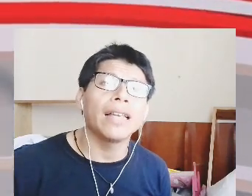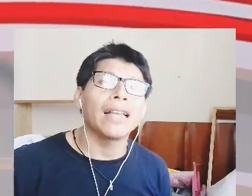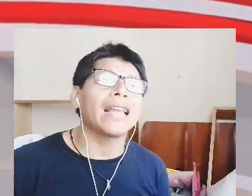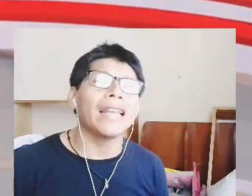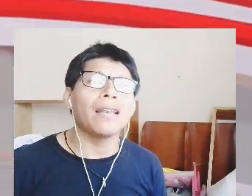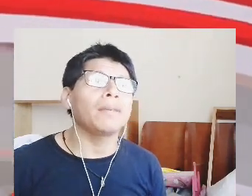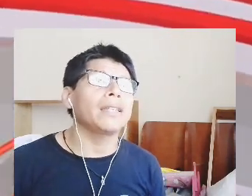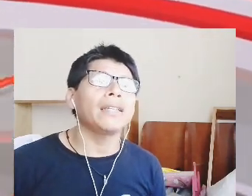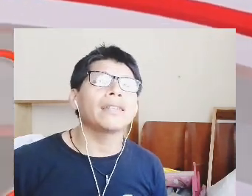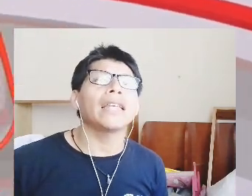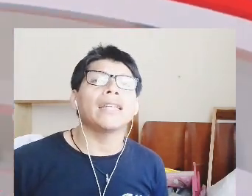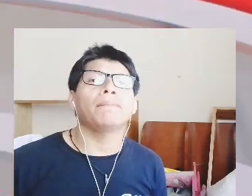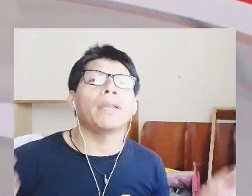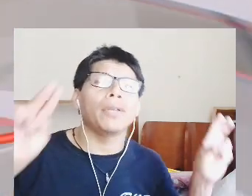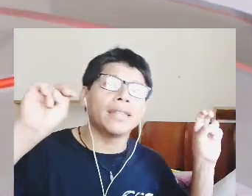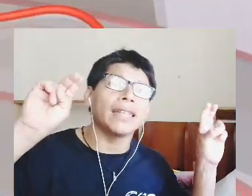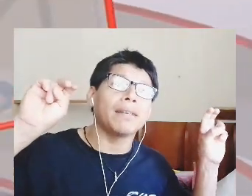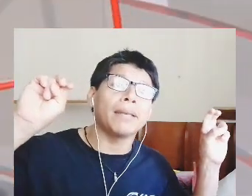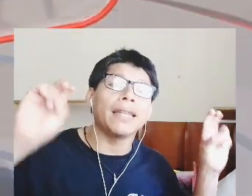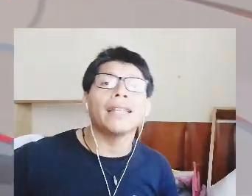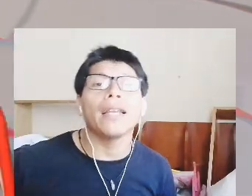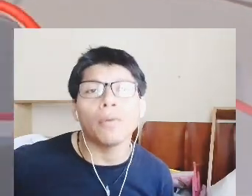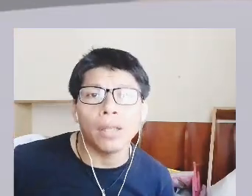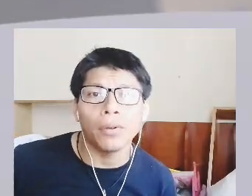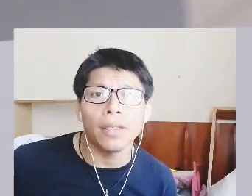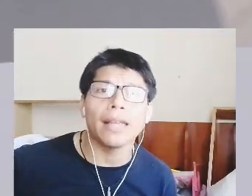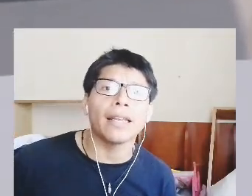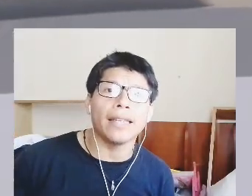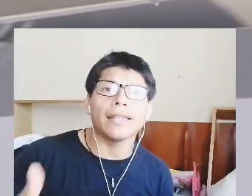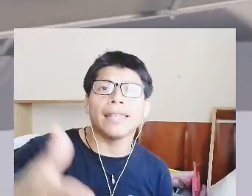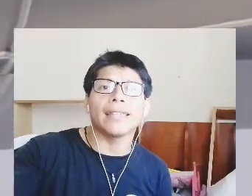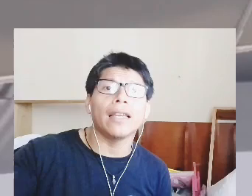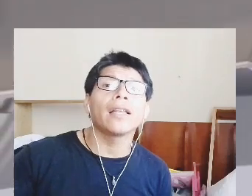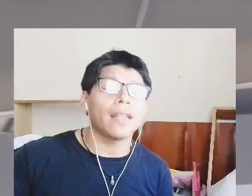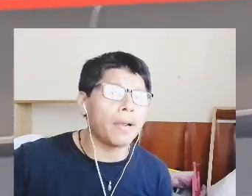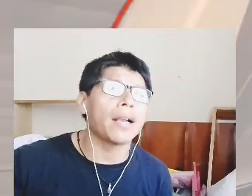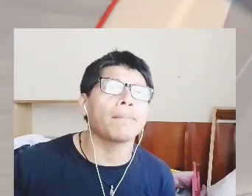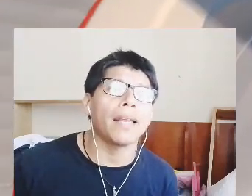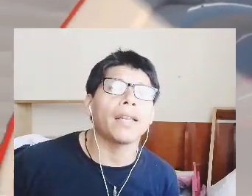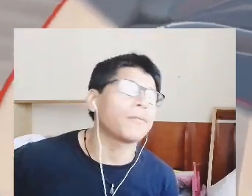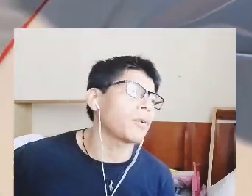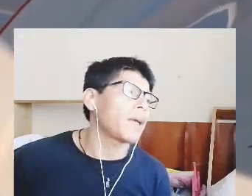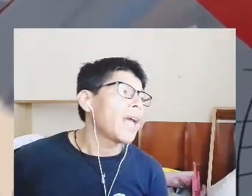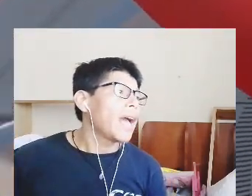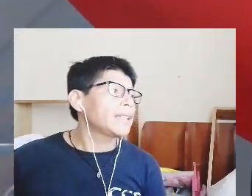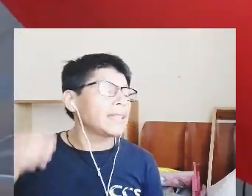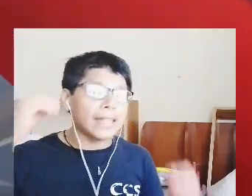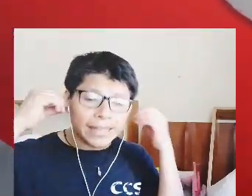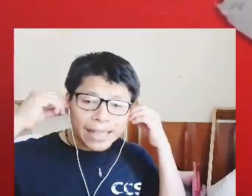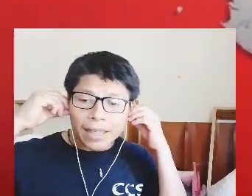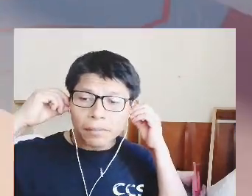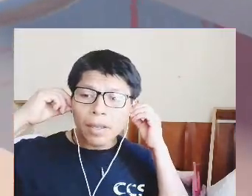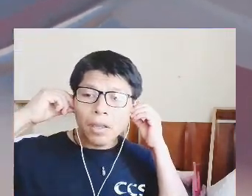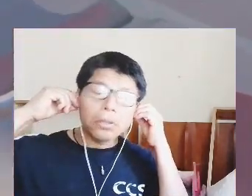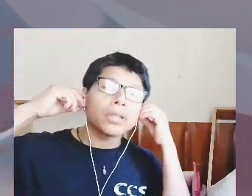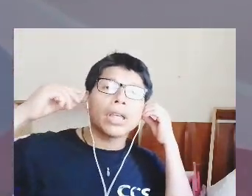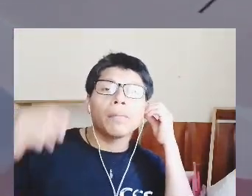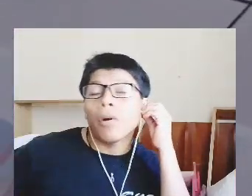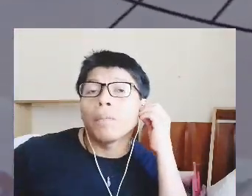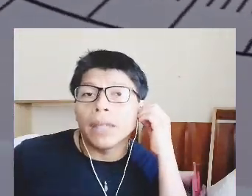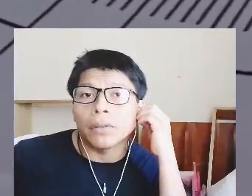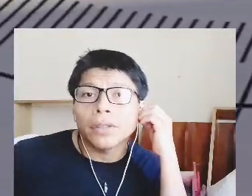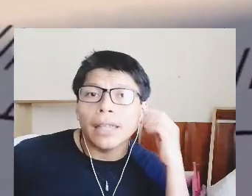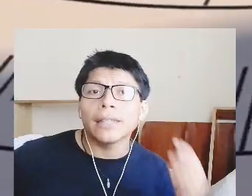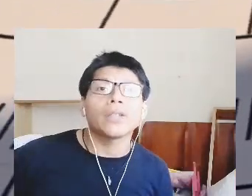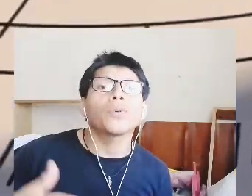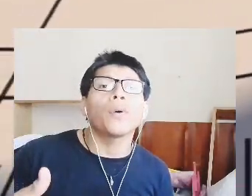persona que realmente se dice periodista independiente cuando la realidad es que trabaja para el reforma así es así que no sé